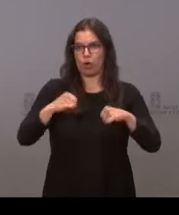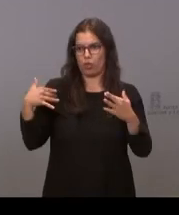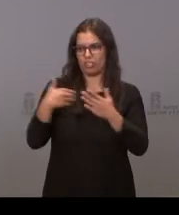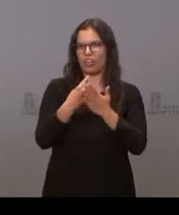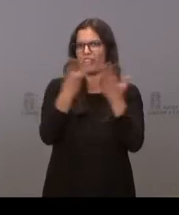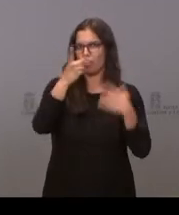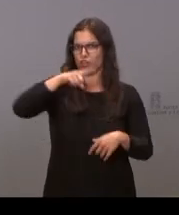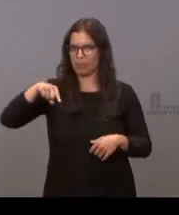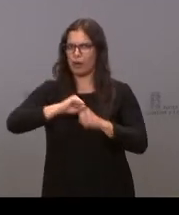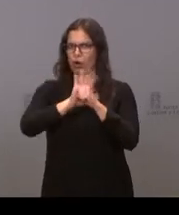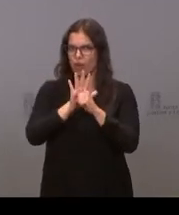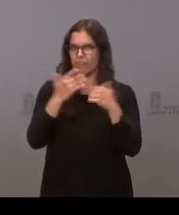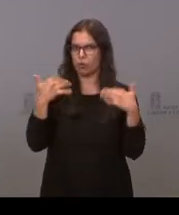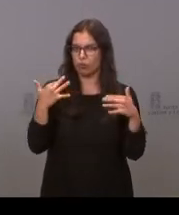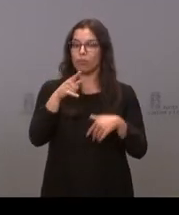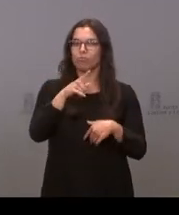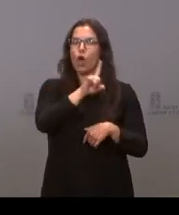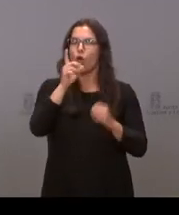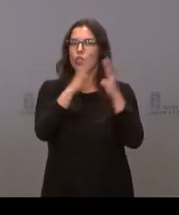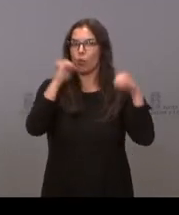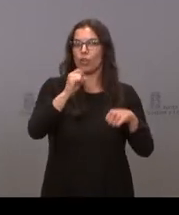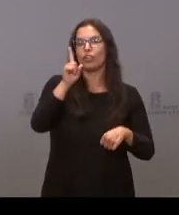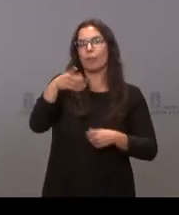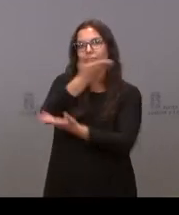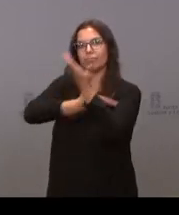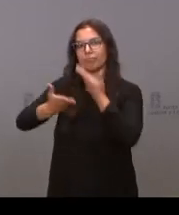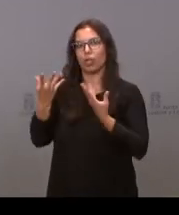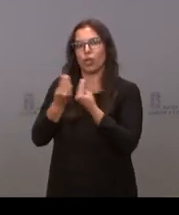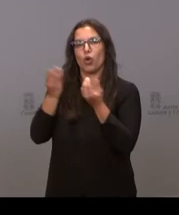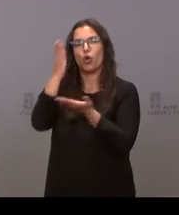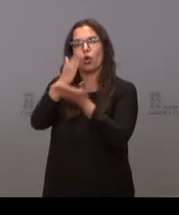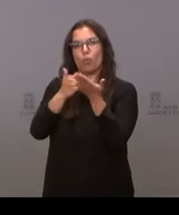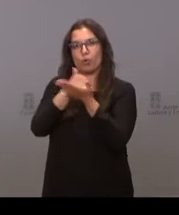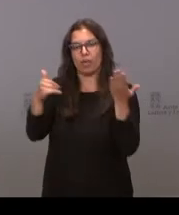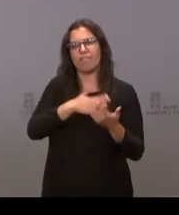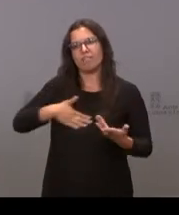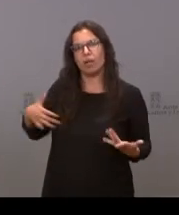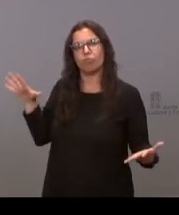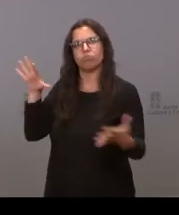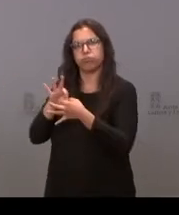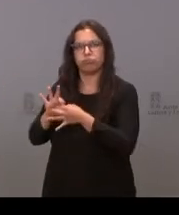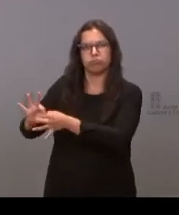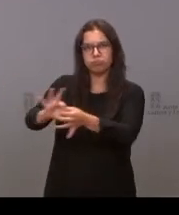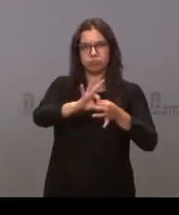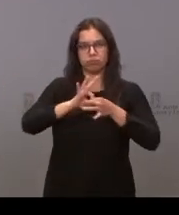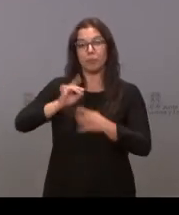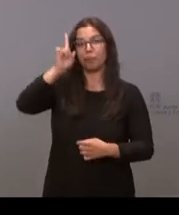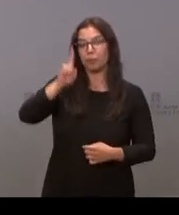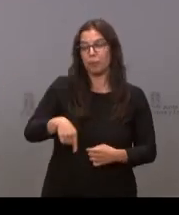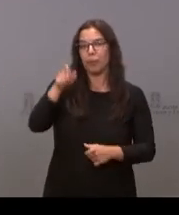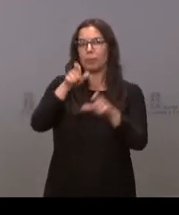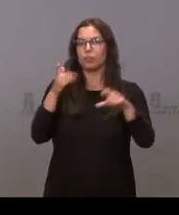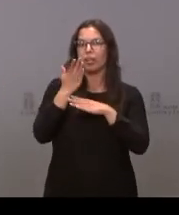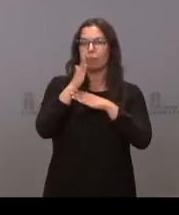largos de pandemia y junto a las comunidades autónomas. Queremos hacerlo de la mano de las comunidades autónomas, también con los representantes